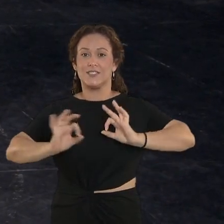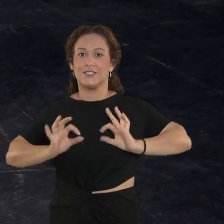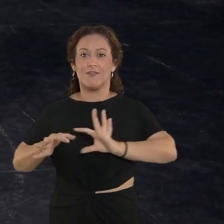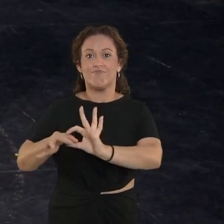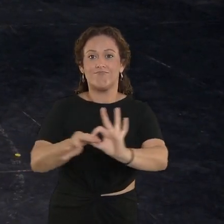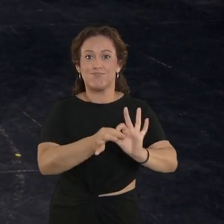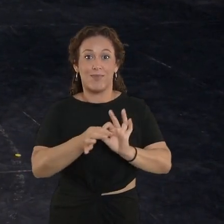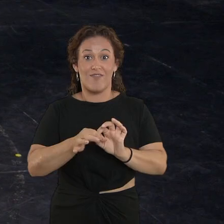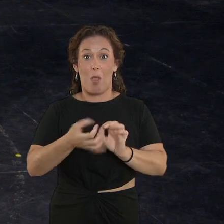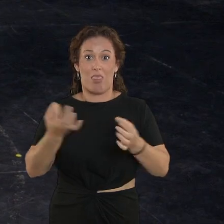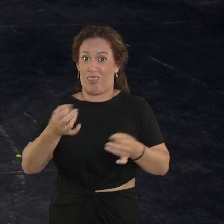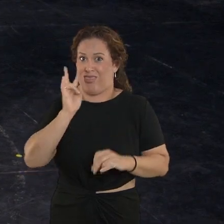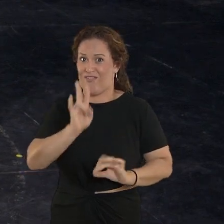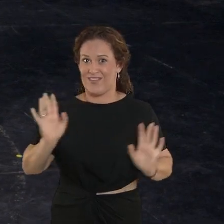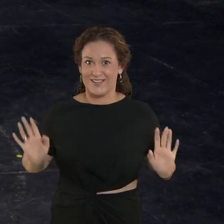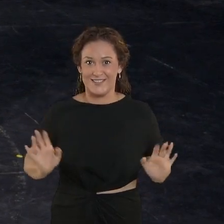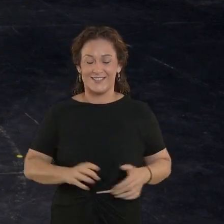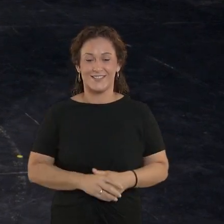teatro. No se lo pueden perder.